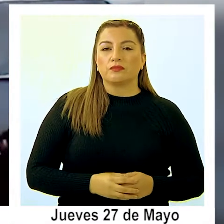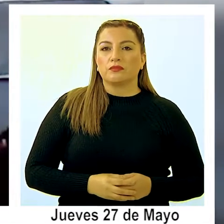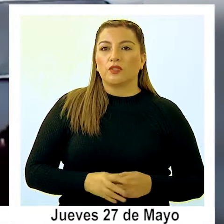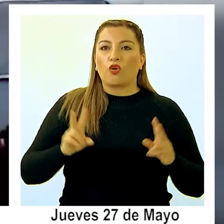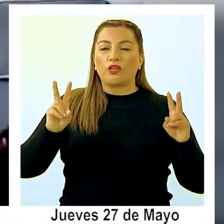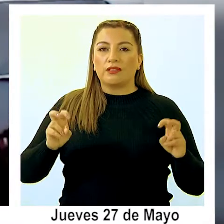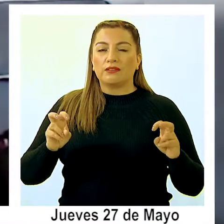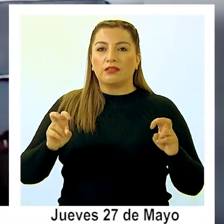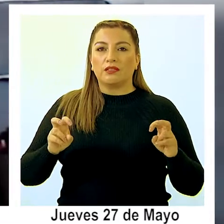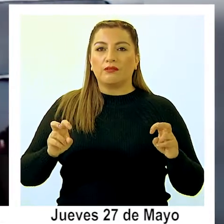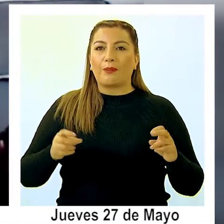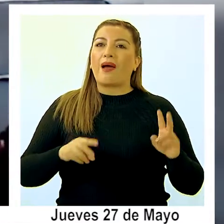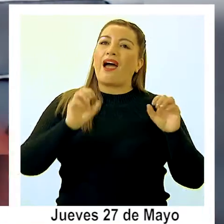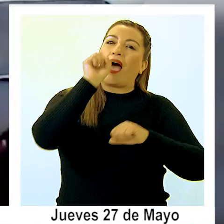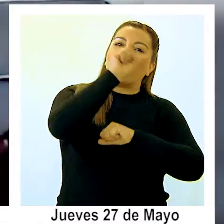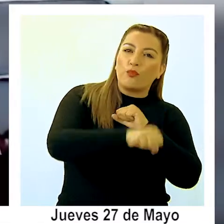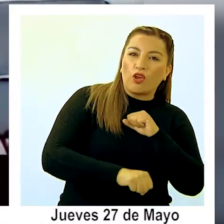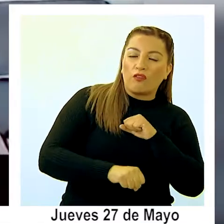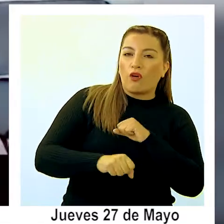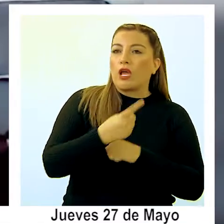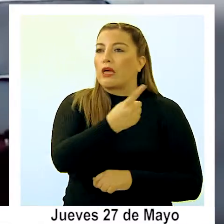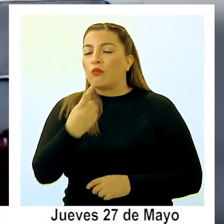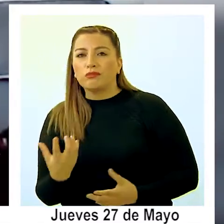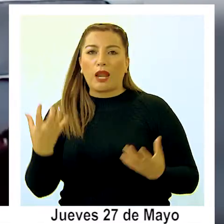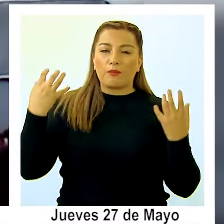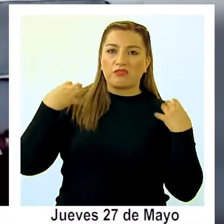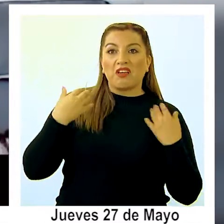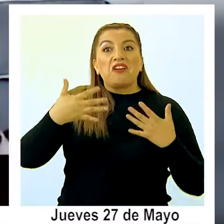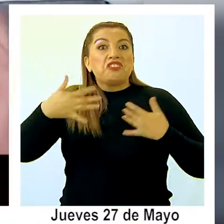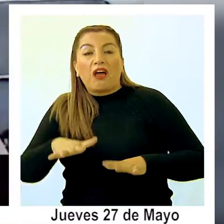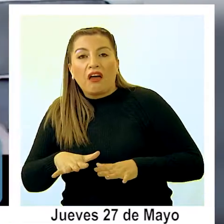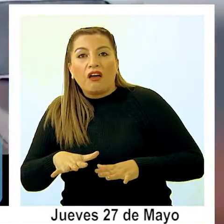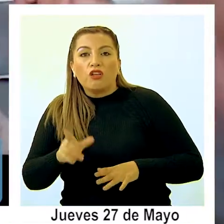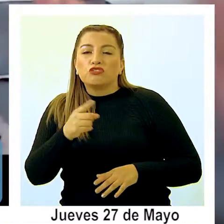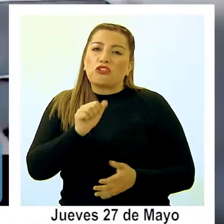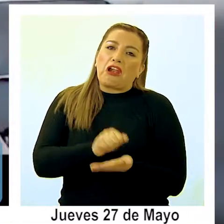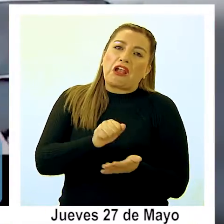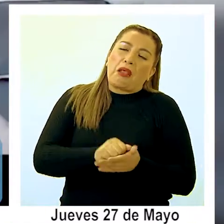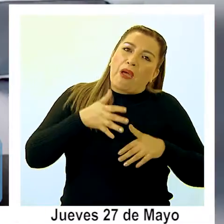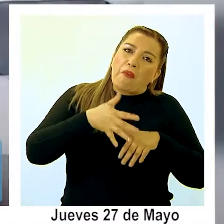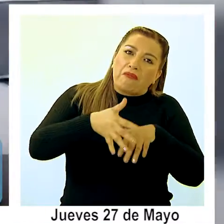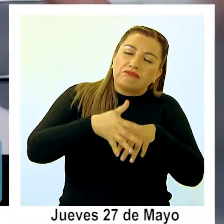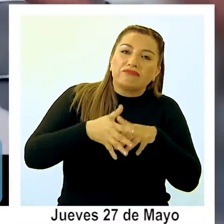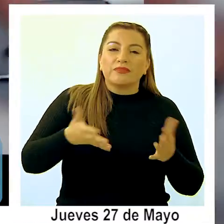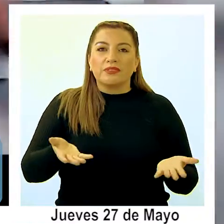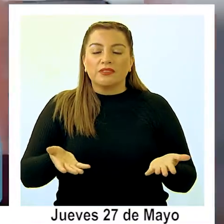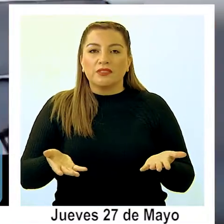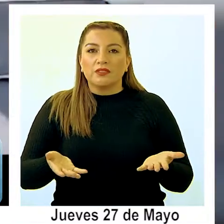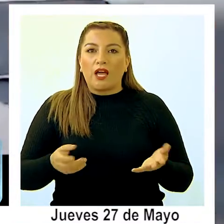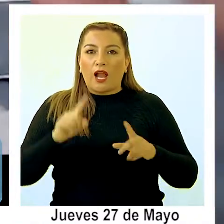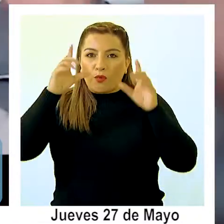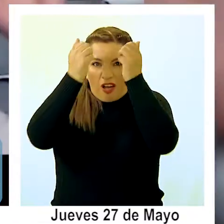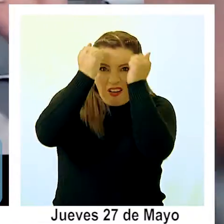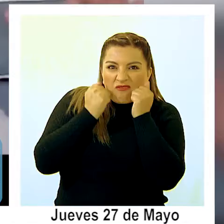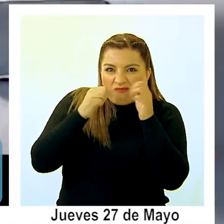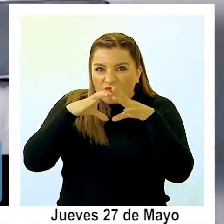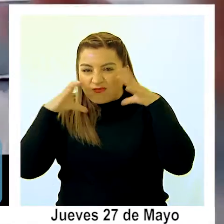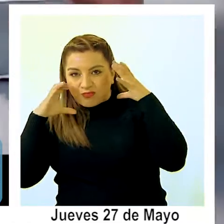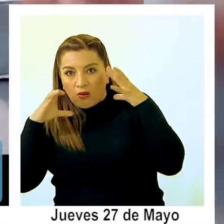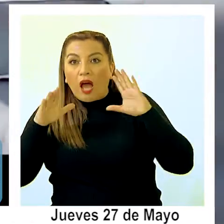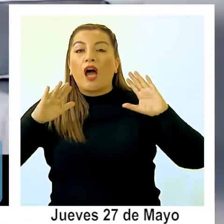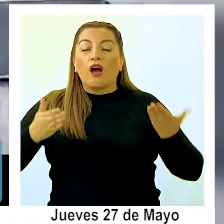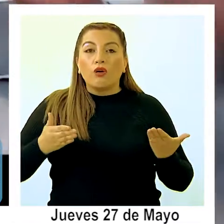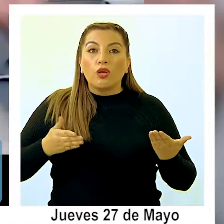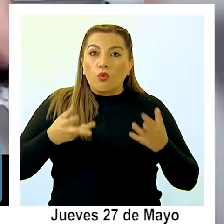apareció esto de que fuimos en la prueba y había que hacerse cargo, ya protestamos, nos encapuchamos y ya,